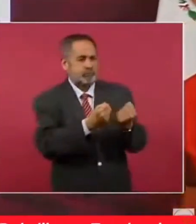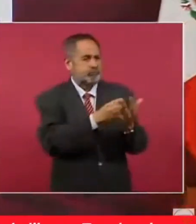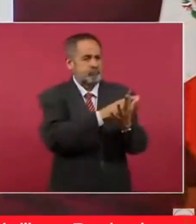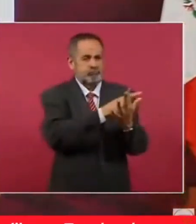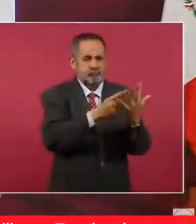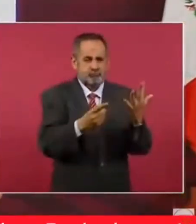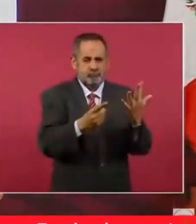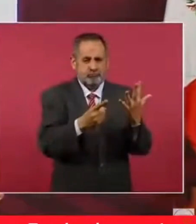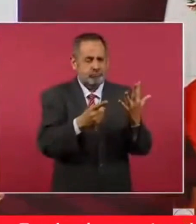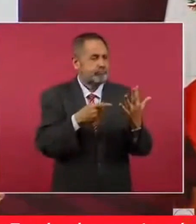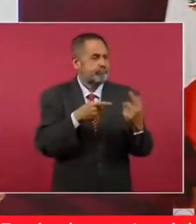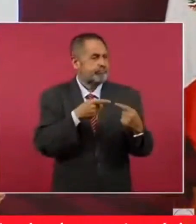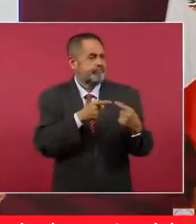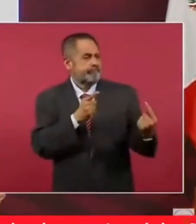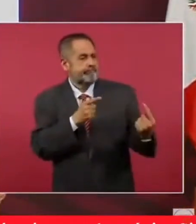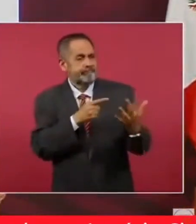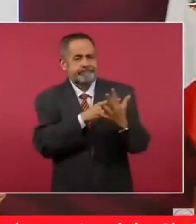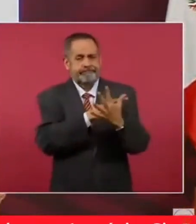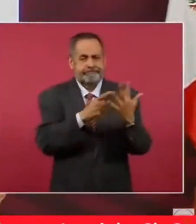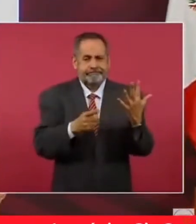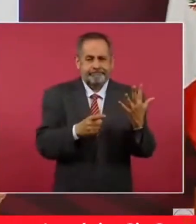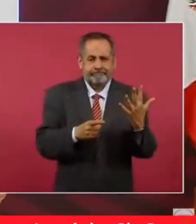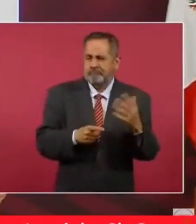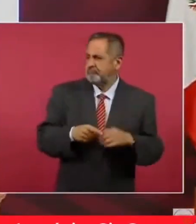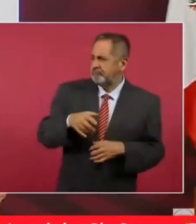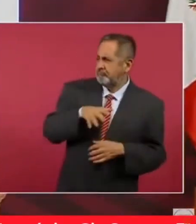conservador, reaccionario,